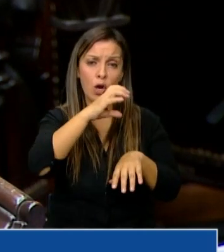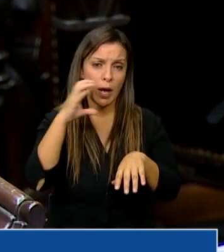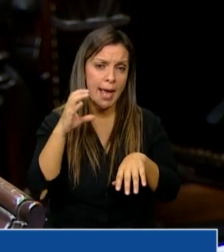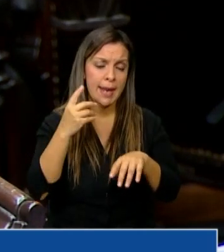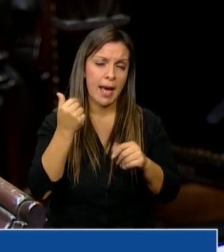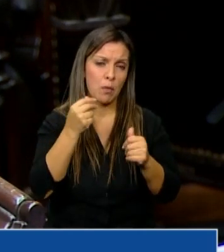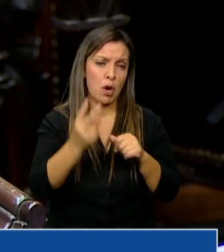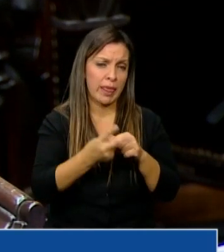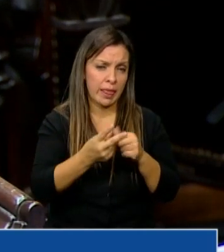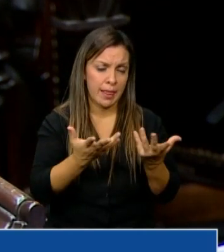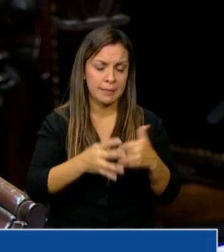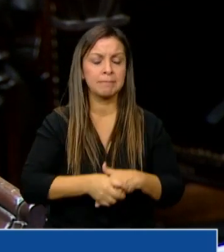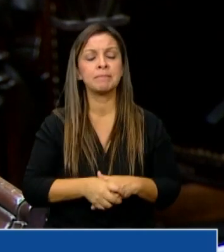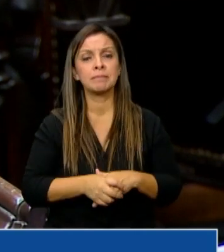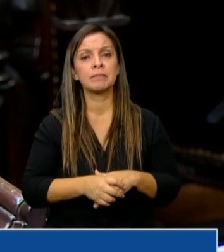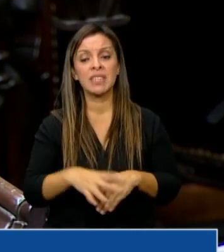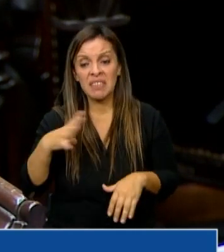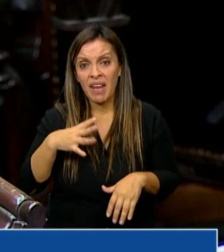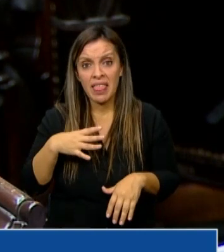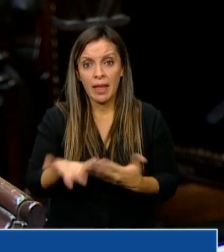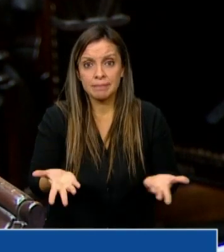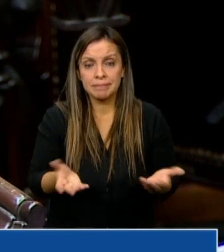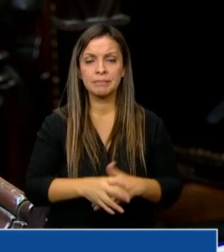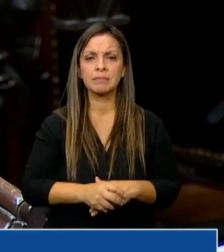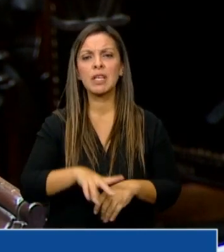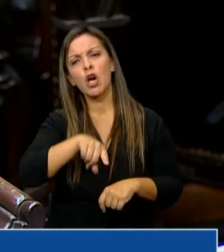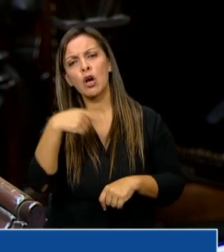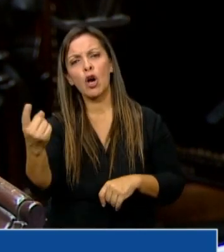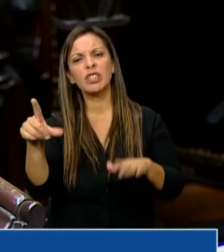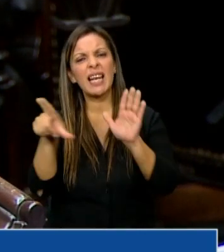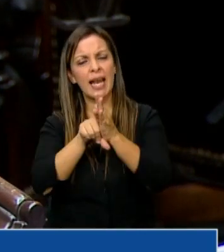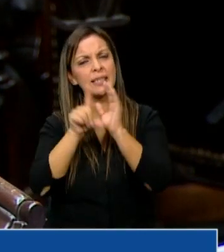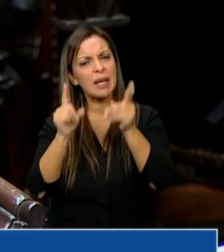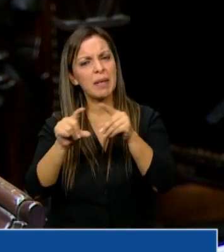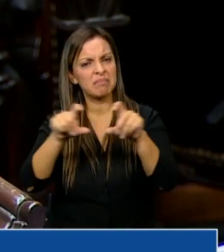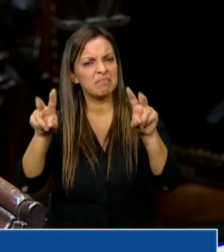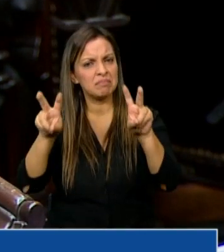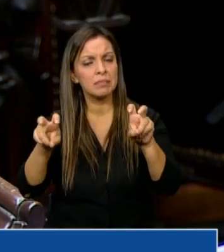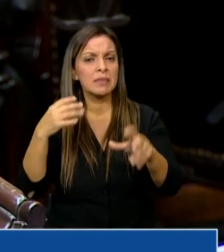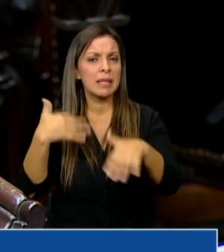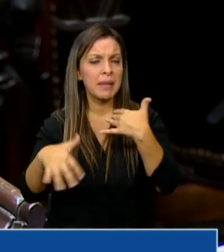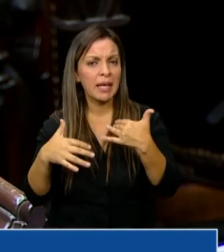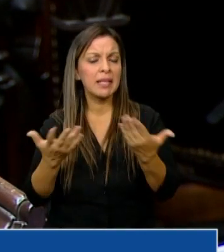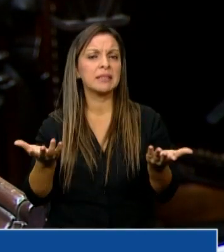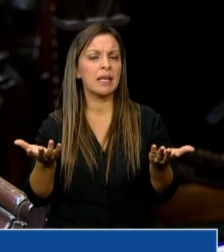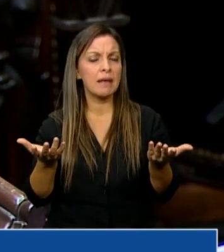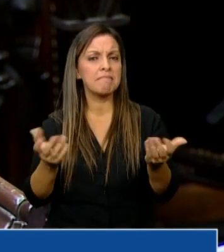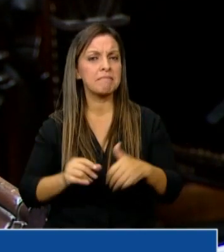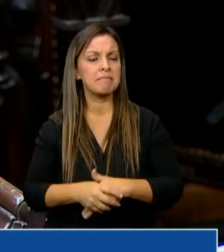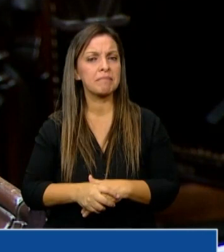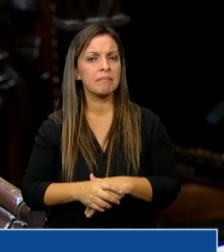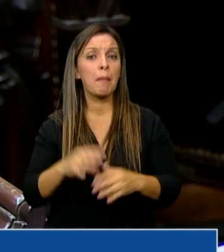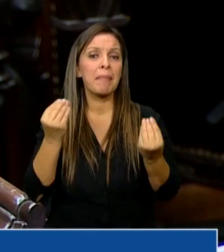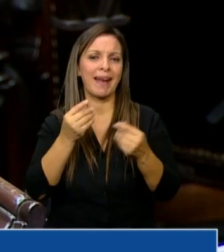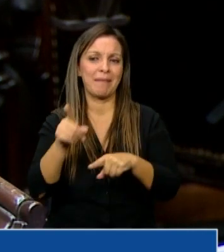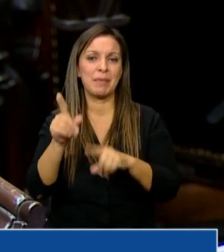no se está discutiendo, hay una ley también que presentamos con la emergencia, o sea, con la no reincidencia, que